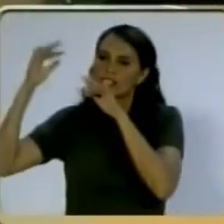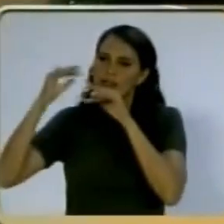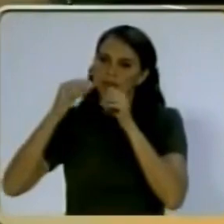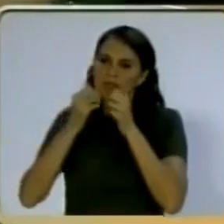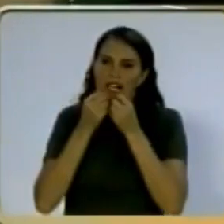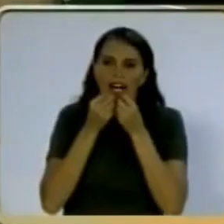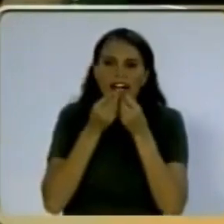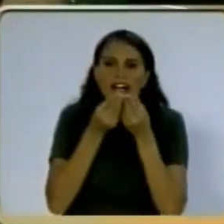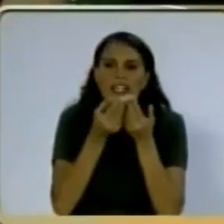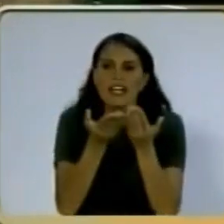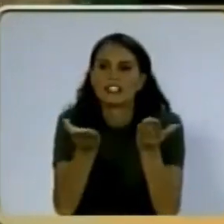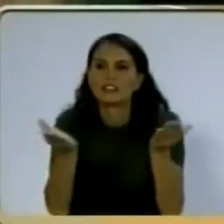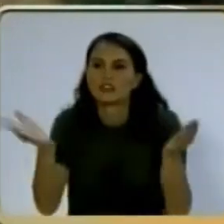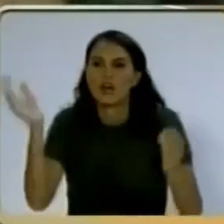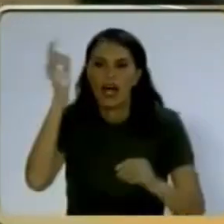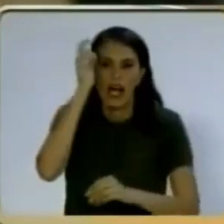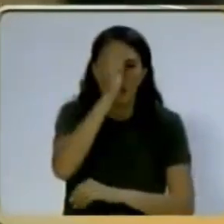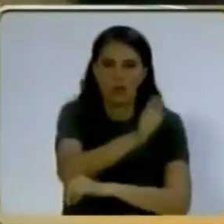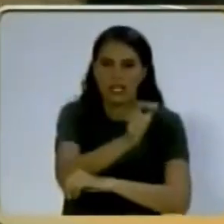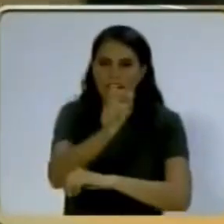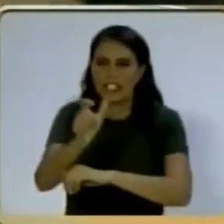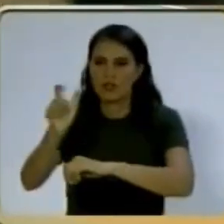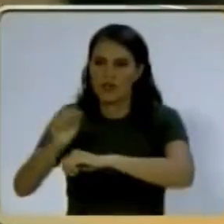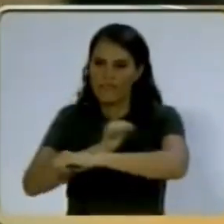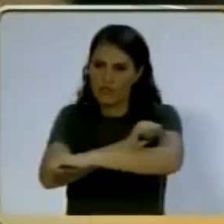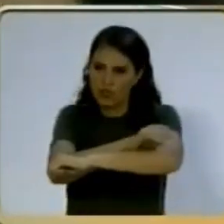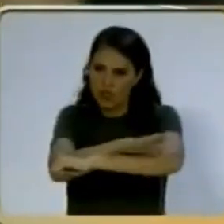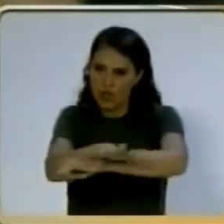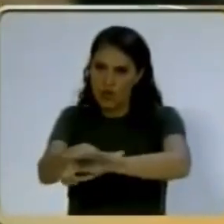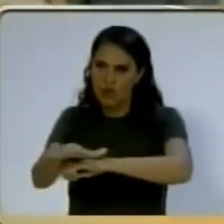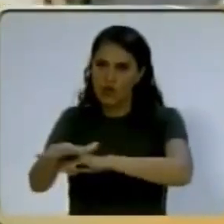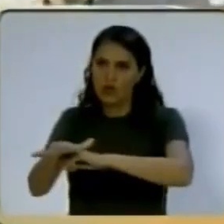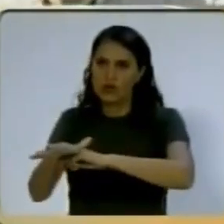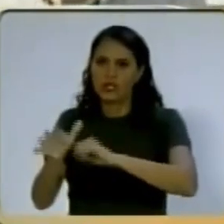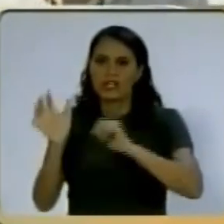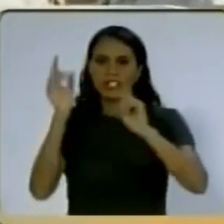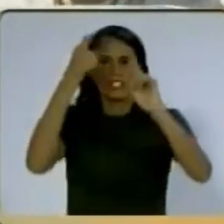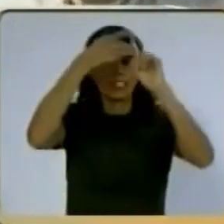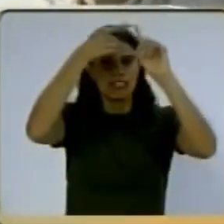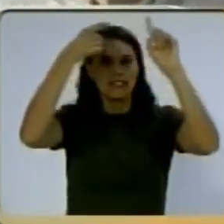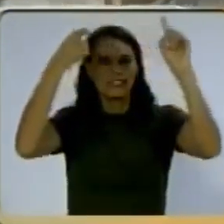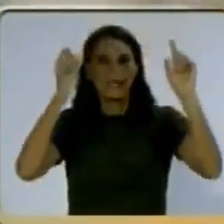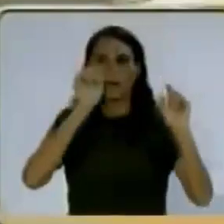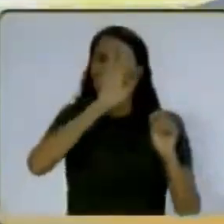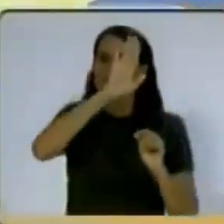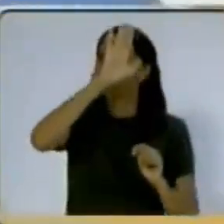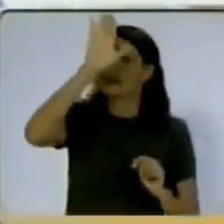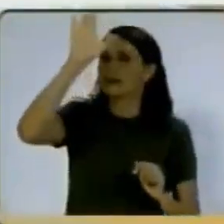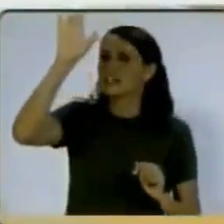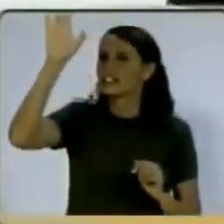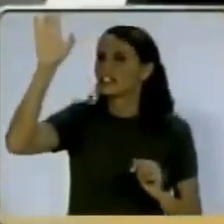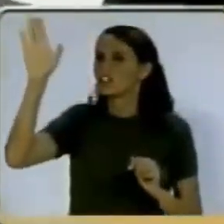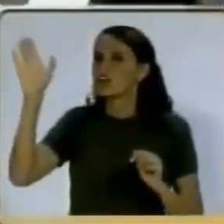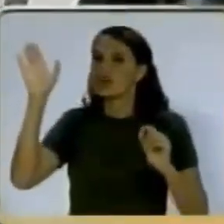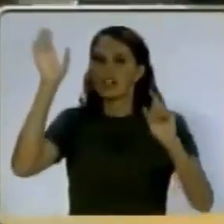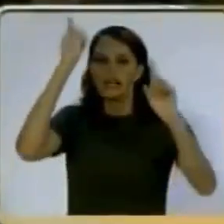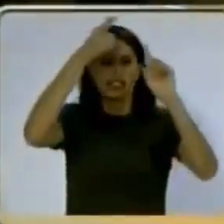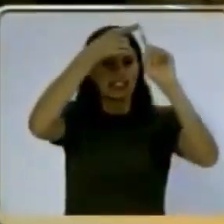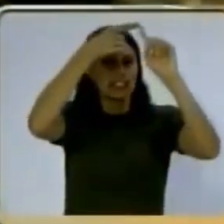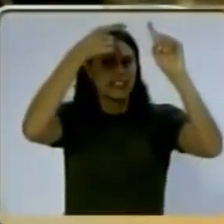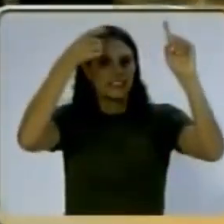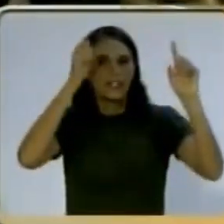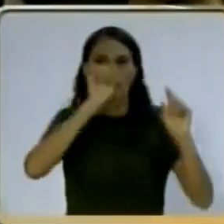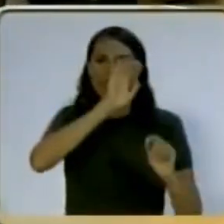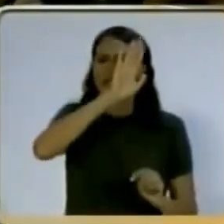sublime aliento al pueblo infundió. Y desde el infirio,